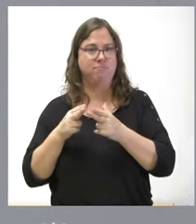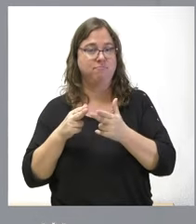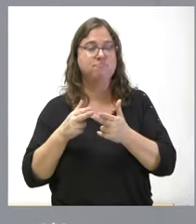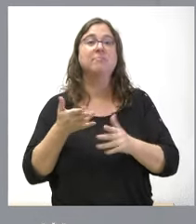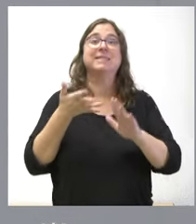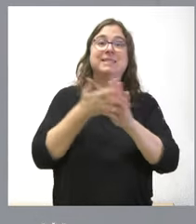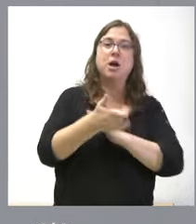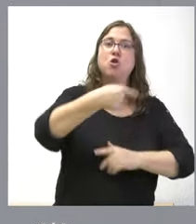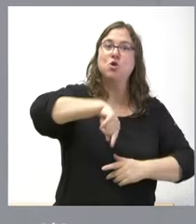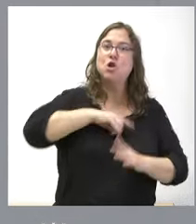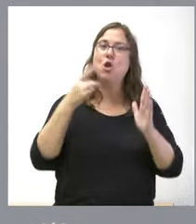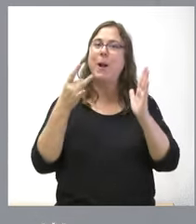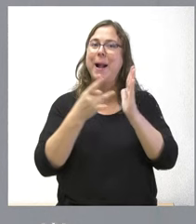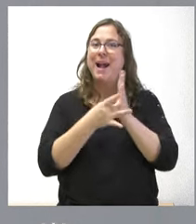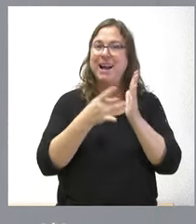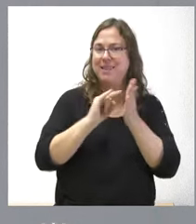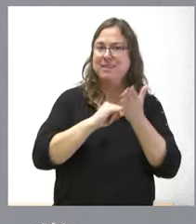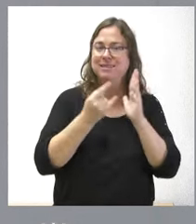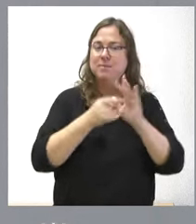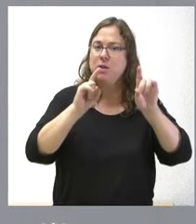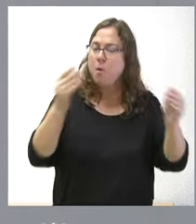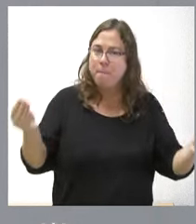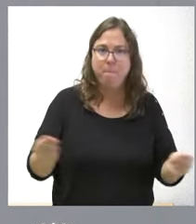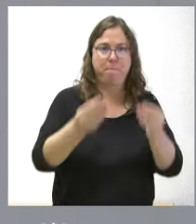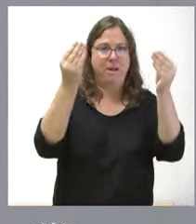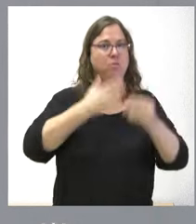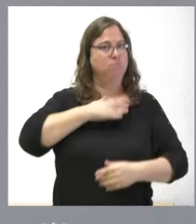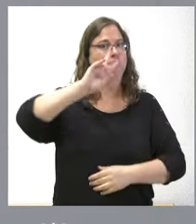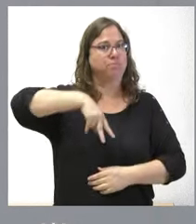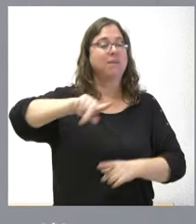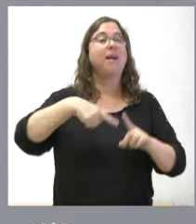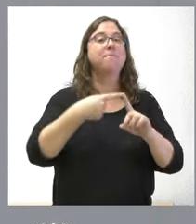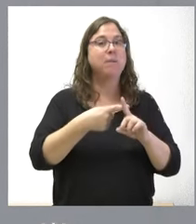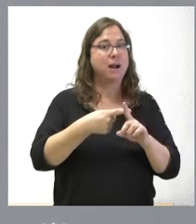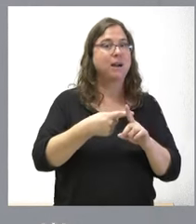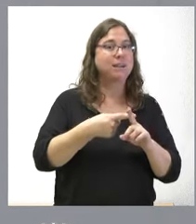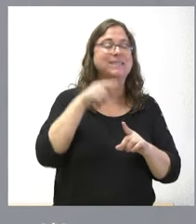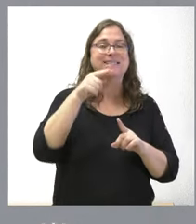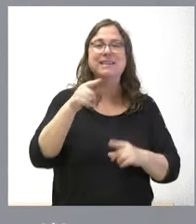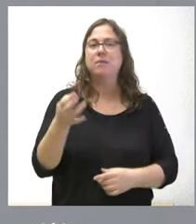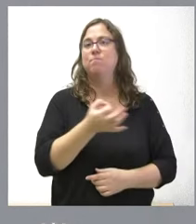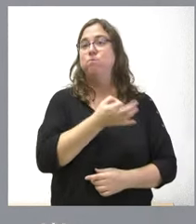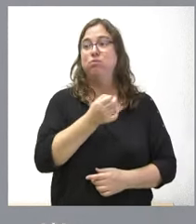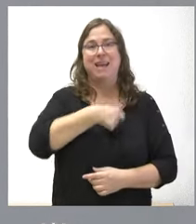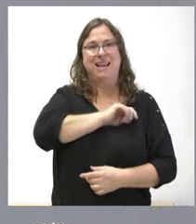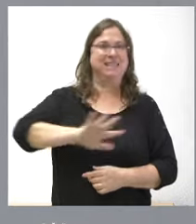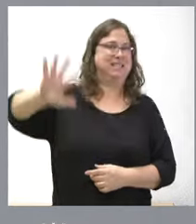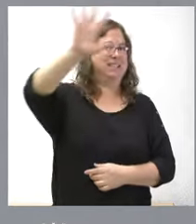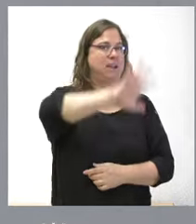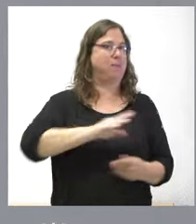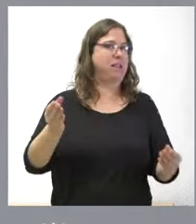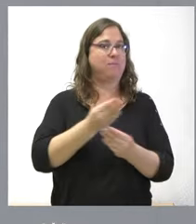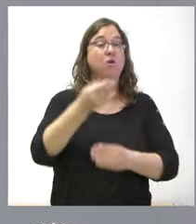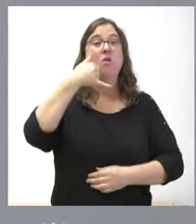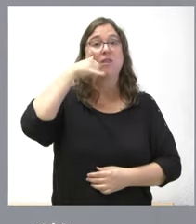solamente es que tengamos la mejor calidad del sistema educativo, es que además esta es la más equitativa de toda España, evitando esos